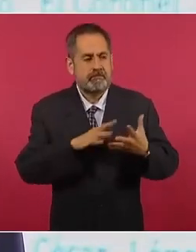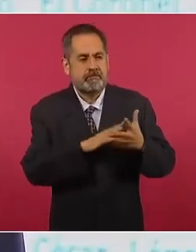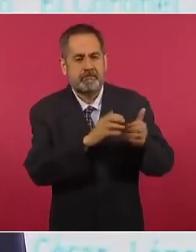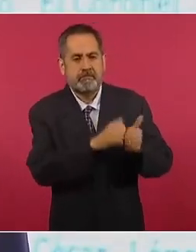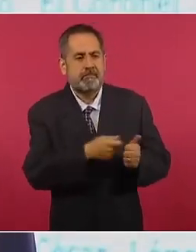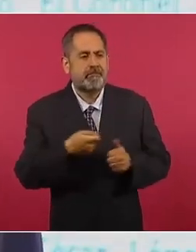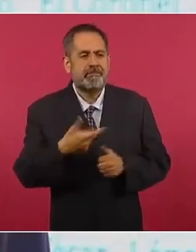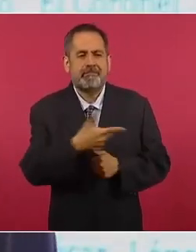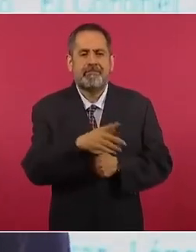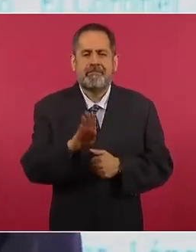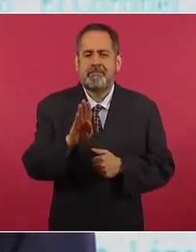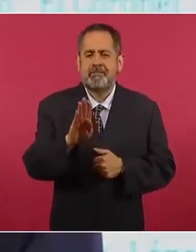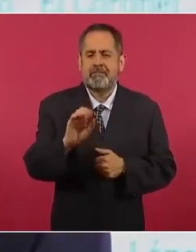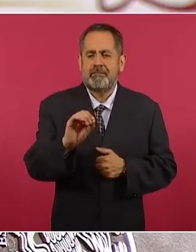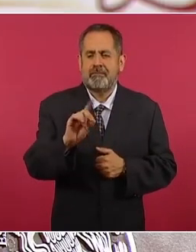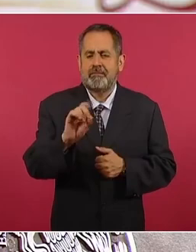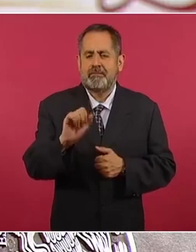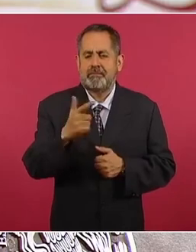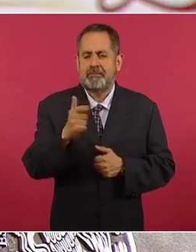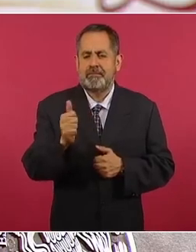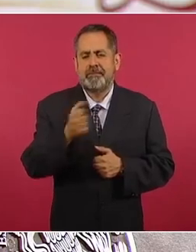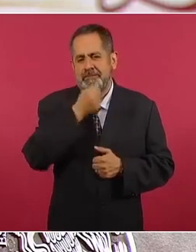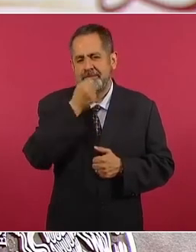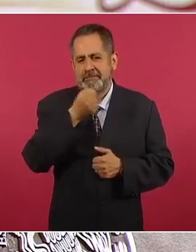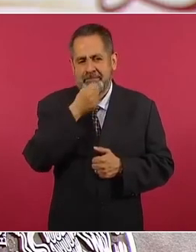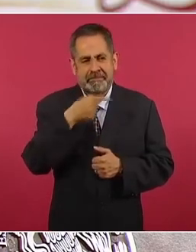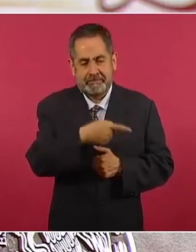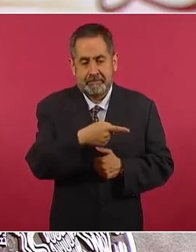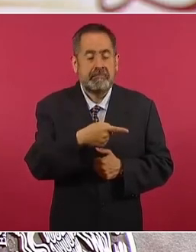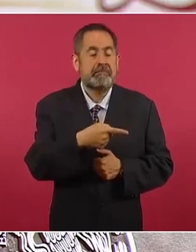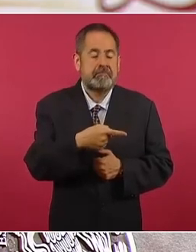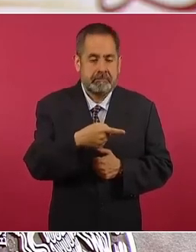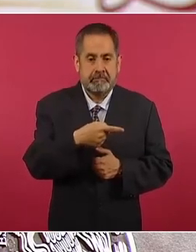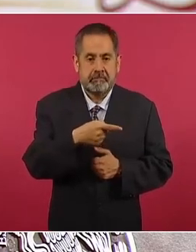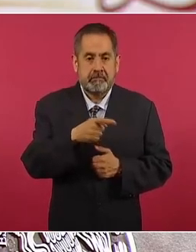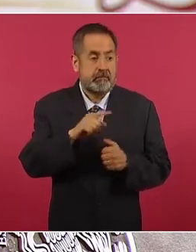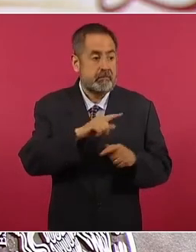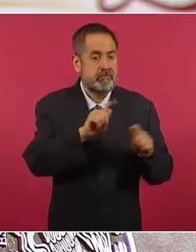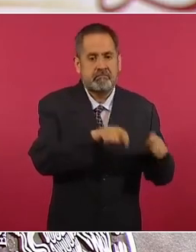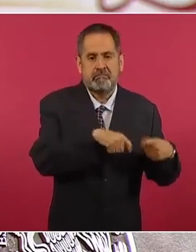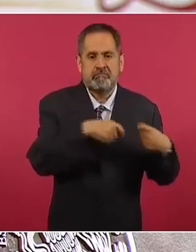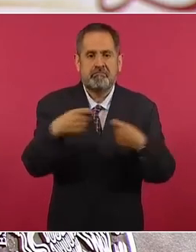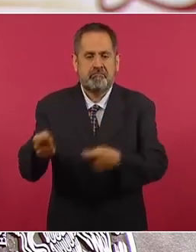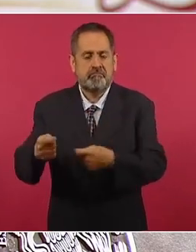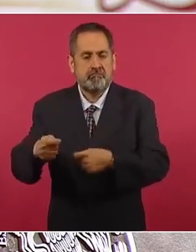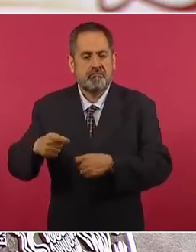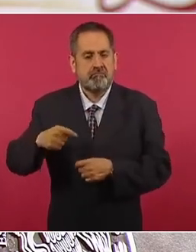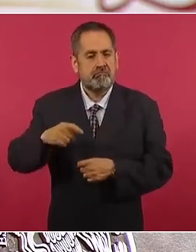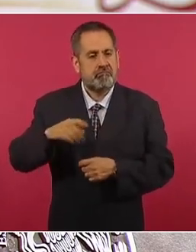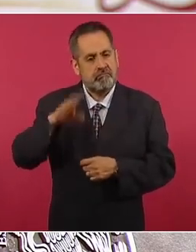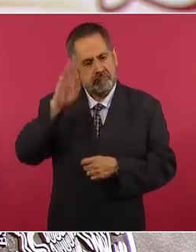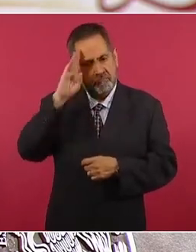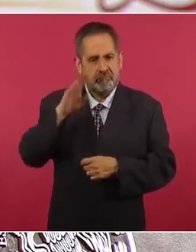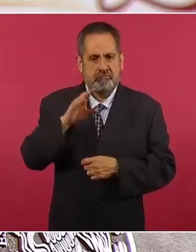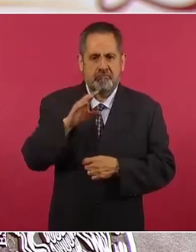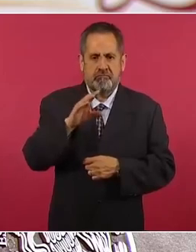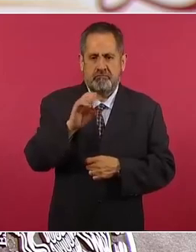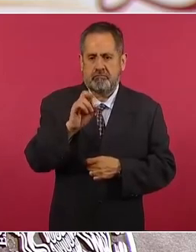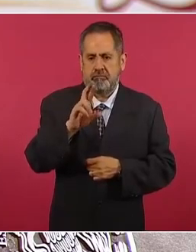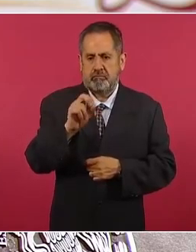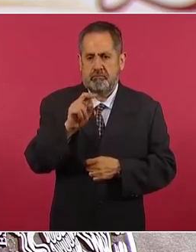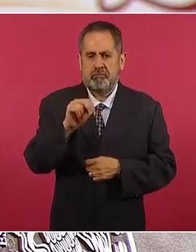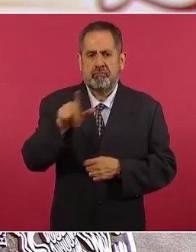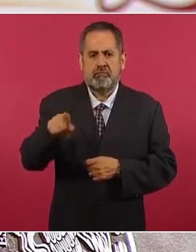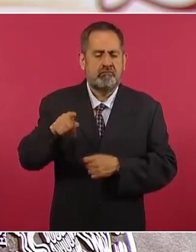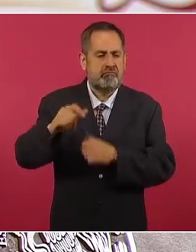que llaman la bodega vieja. Y de ahí fueron entregados al coronel, como vienen los testimonios, quien se hizo cargo